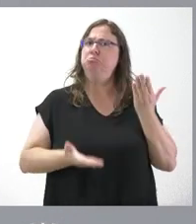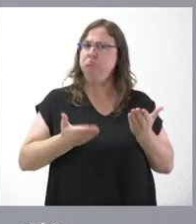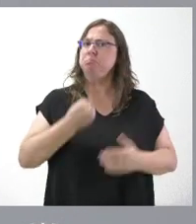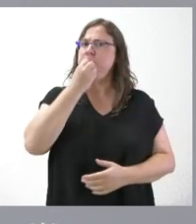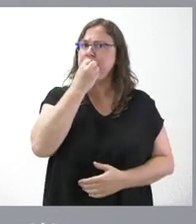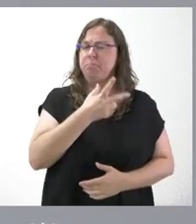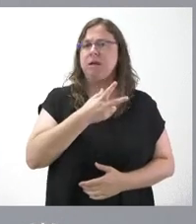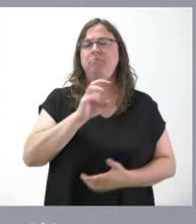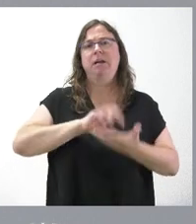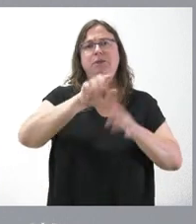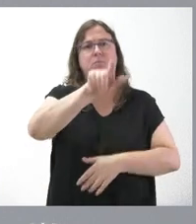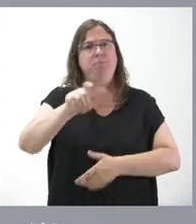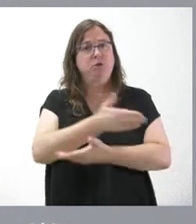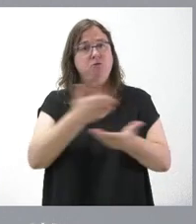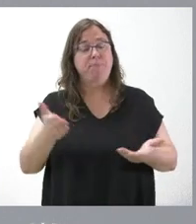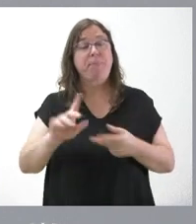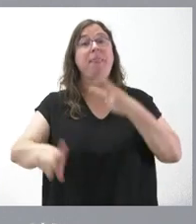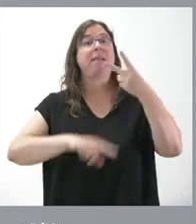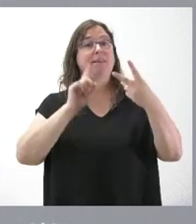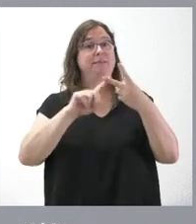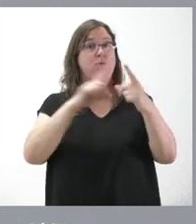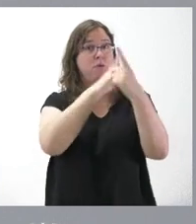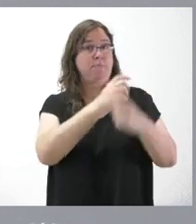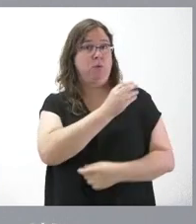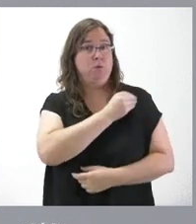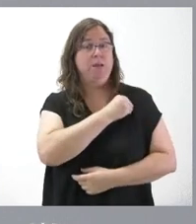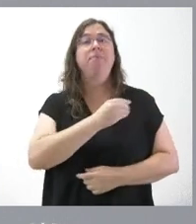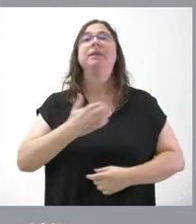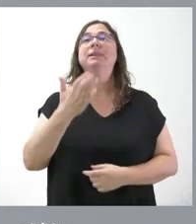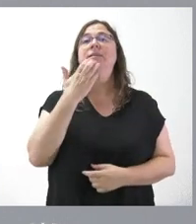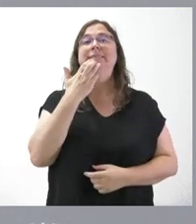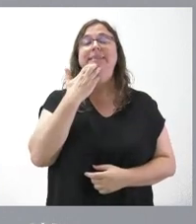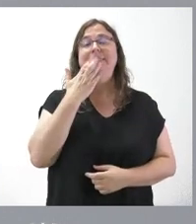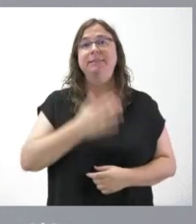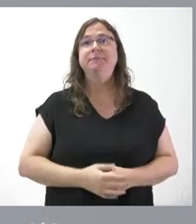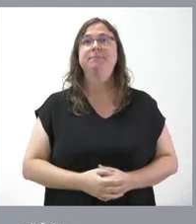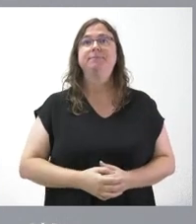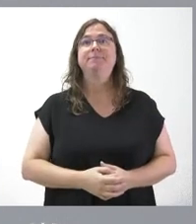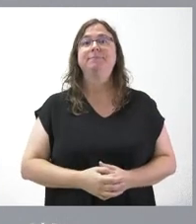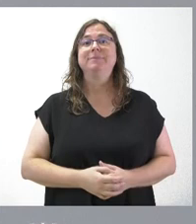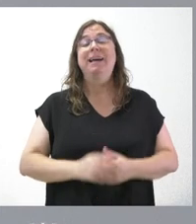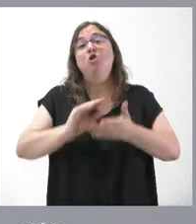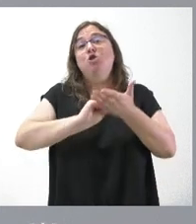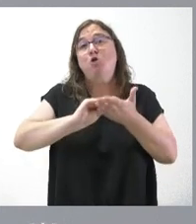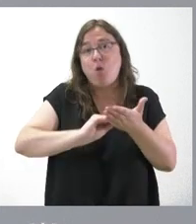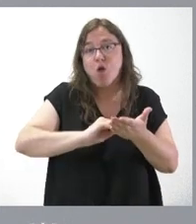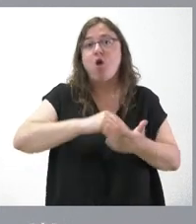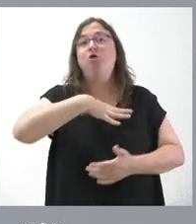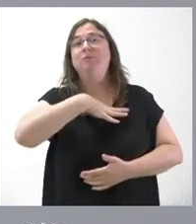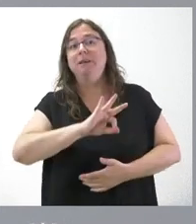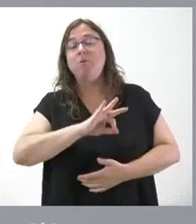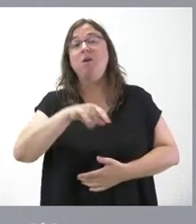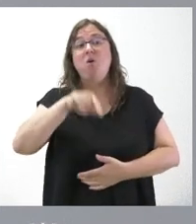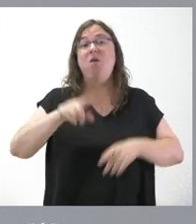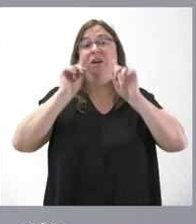de Castilla y León. Planteo una segunda cuestión. Si tiene remedio o si pudiera ser este el último